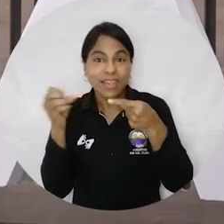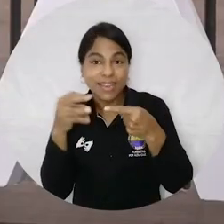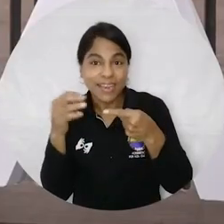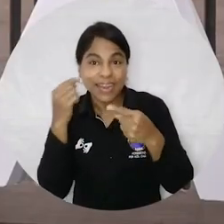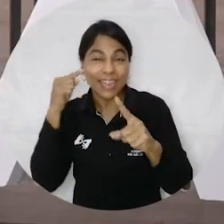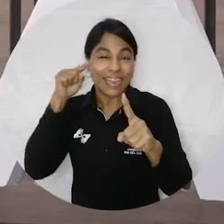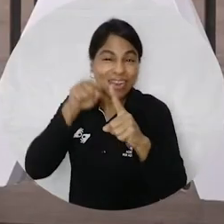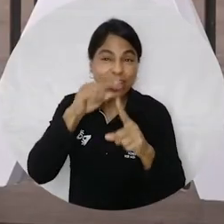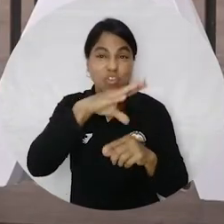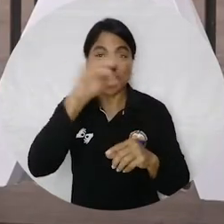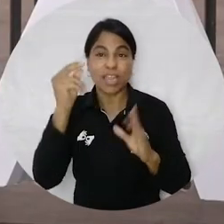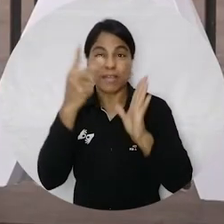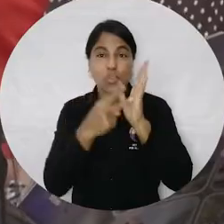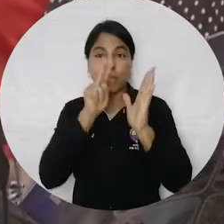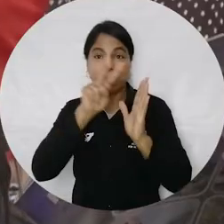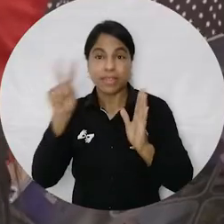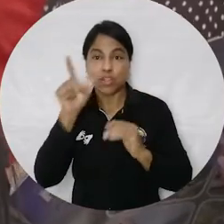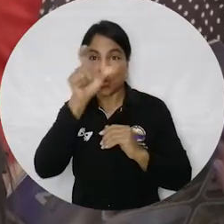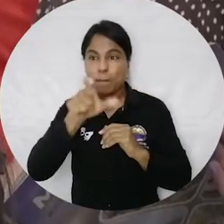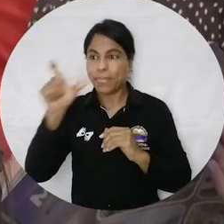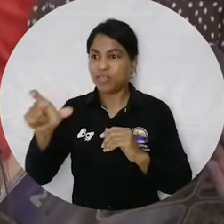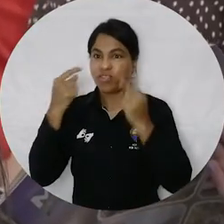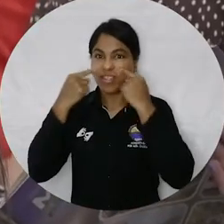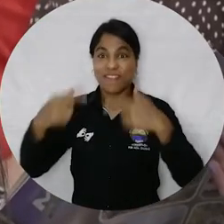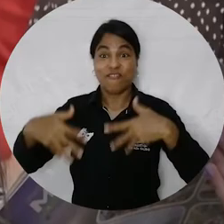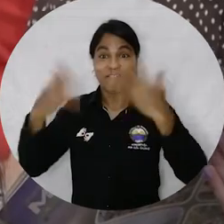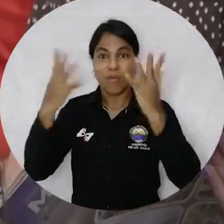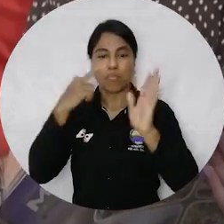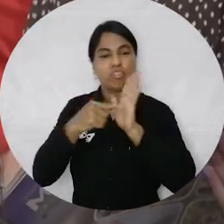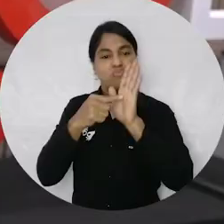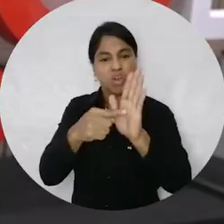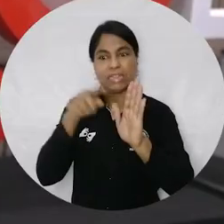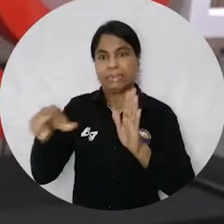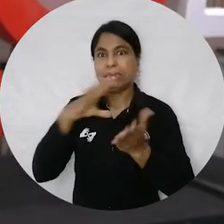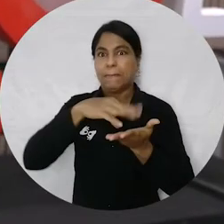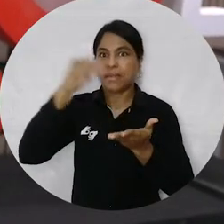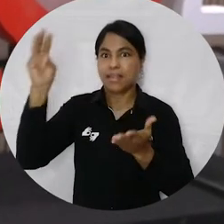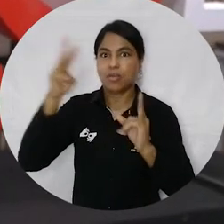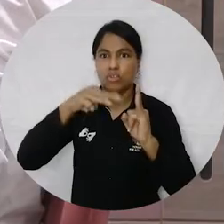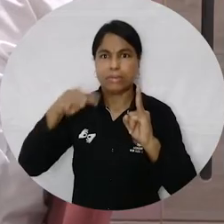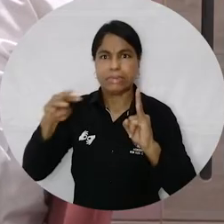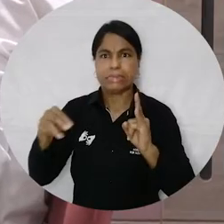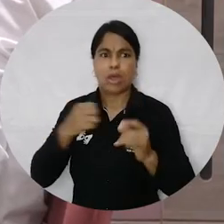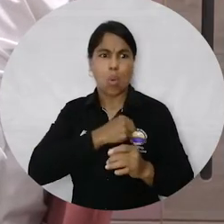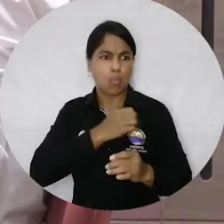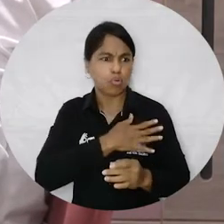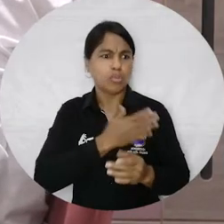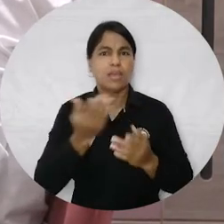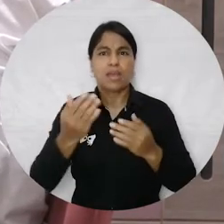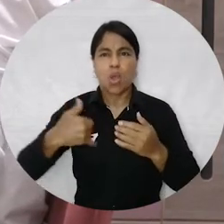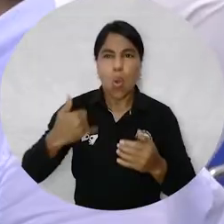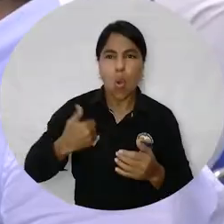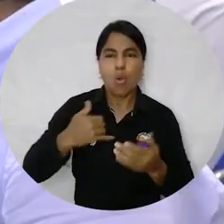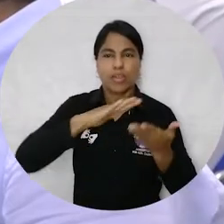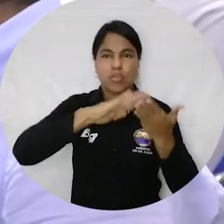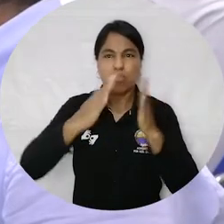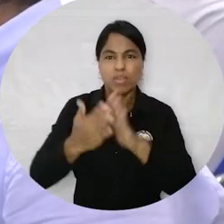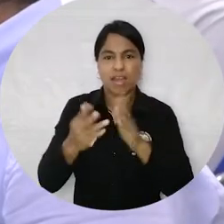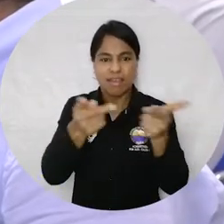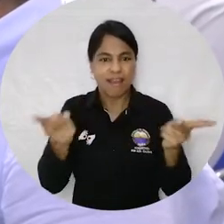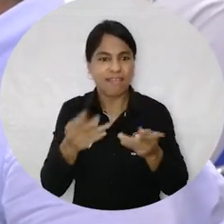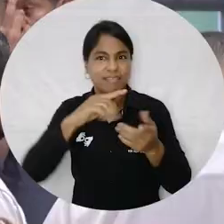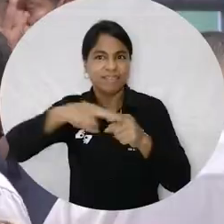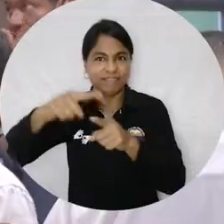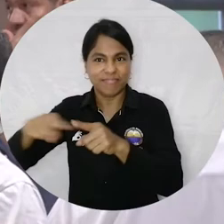personajes de la región exaltaron la labor de Unimagdalena y las oportunidades que brinda a jóvenes y comunidades desde sus distintas áreas